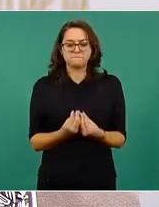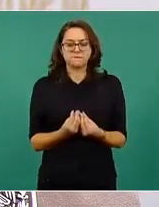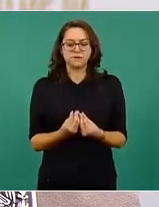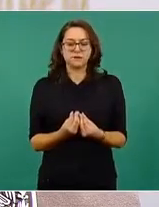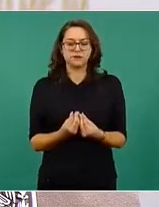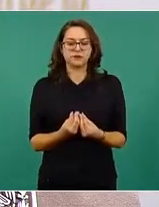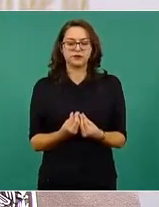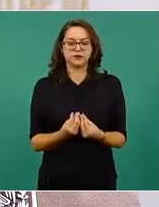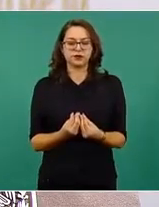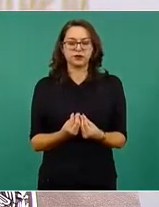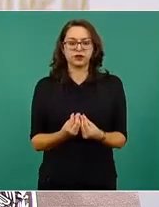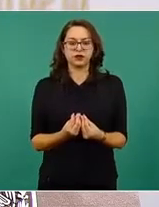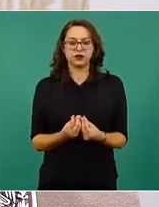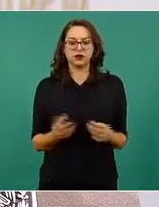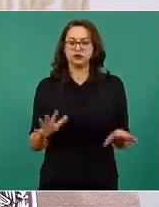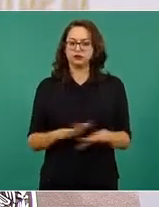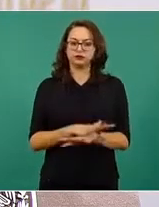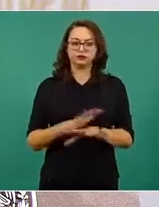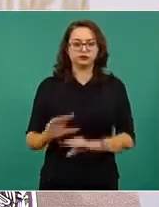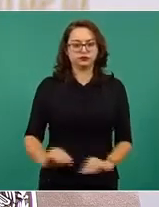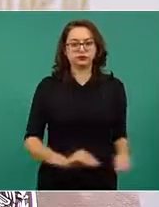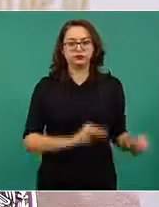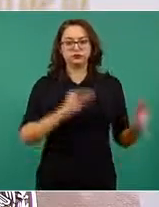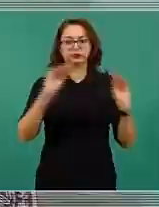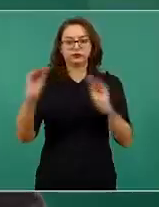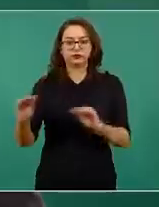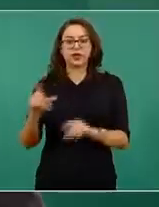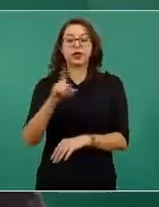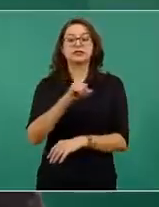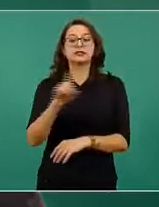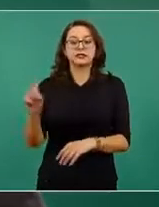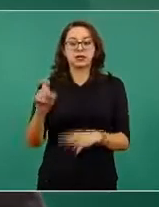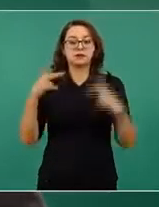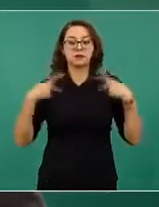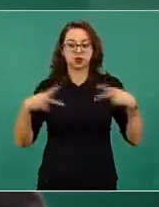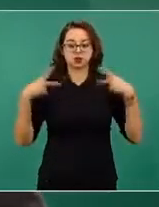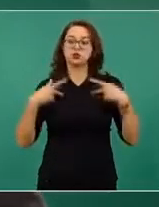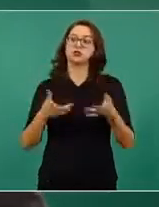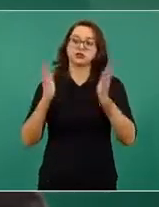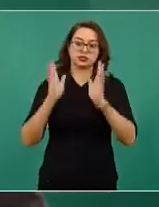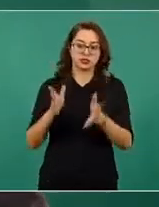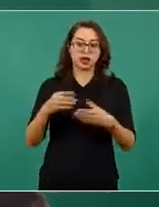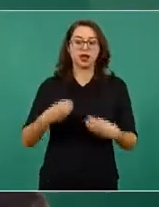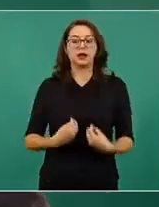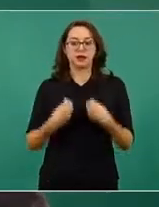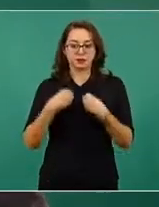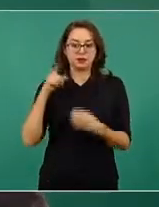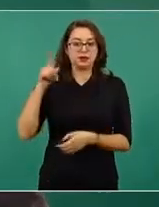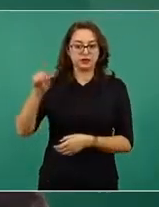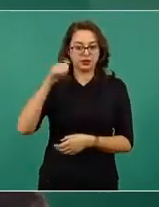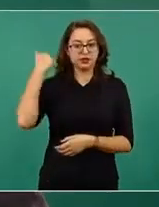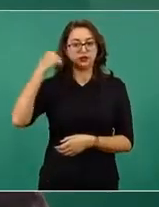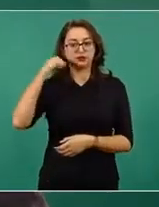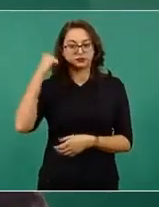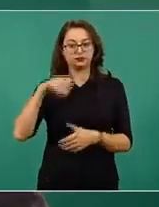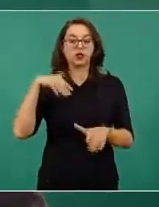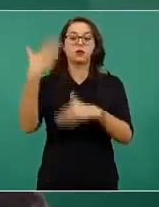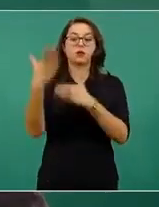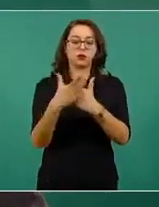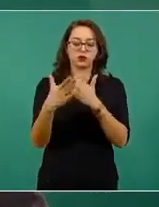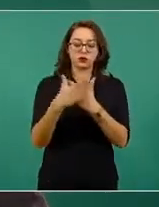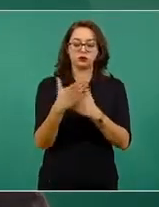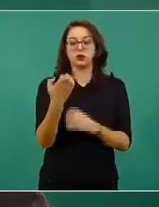la presencia de 100 personas y en una segunda etapa, hacia enero, se sumarán otras 200